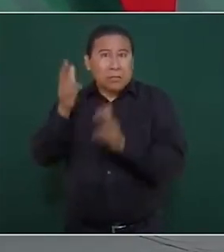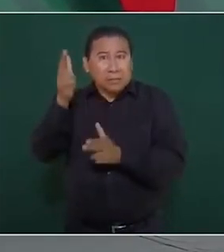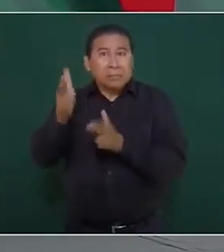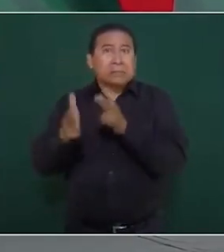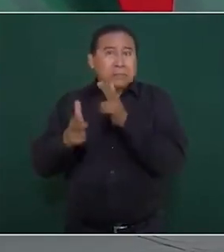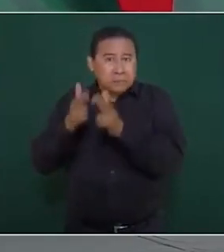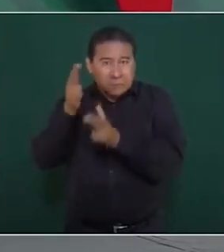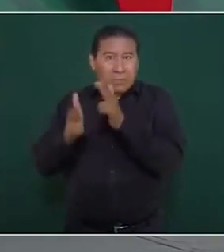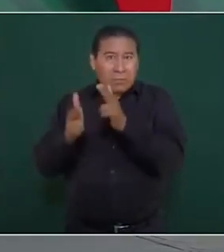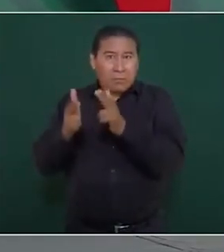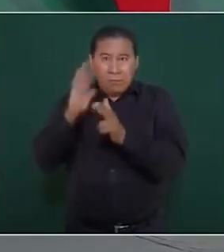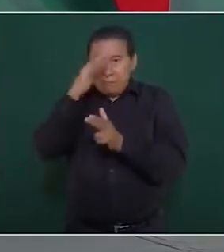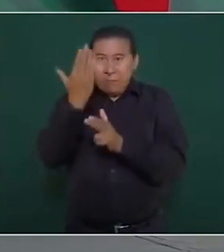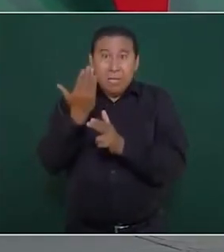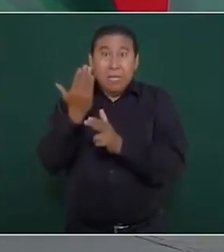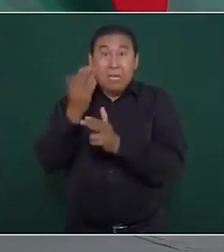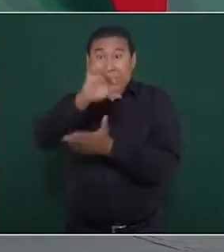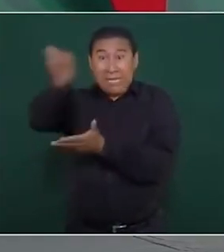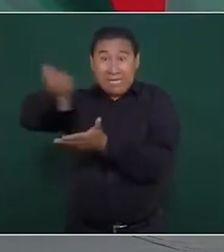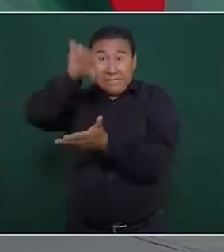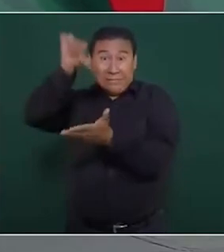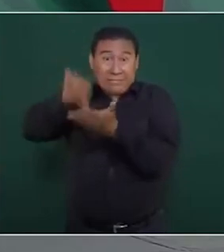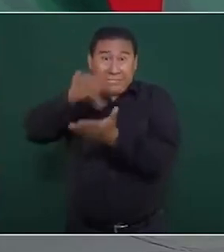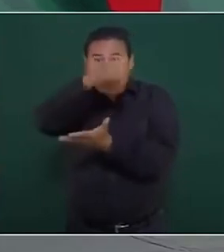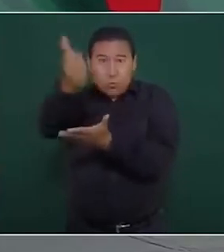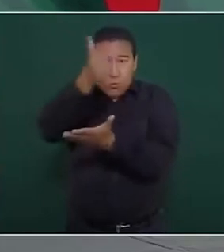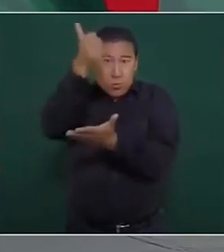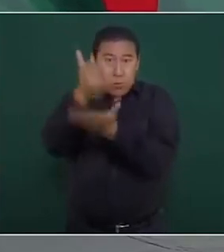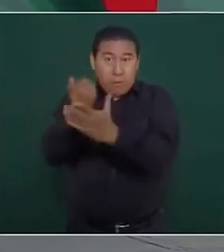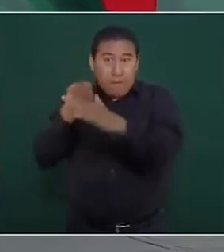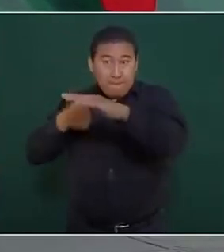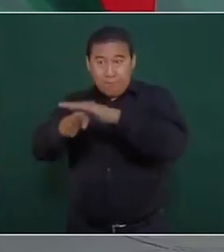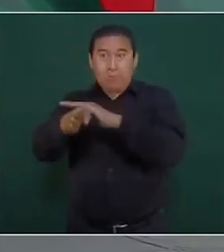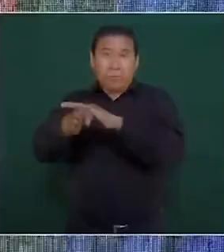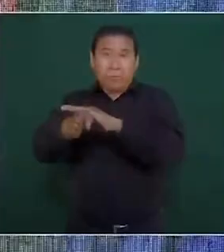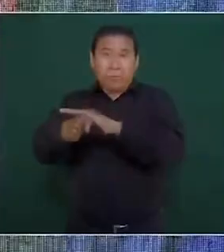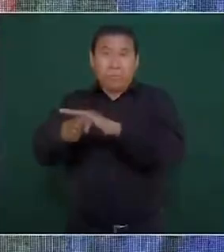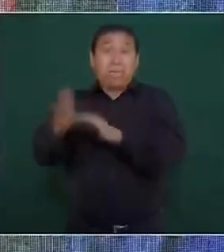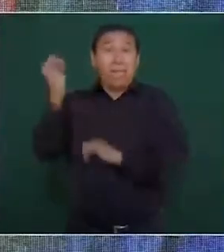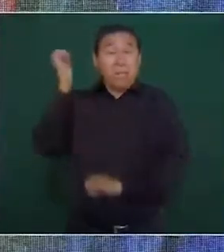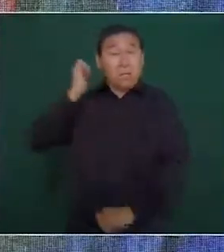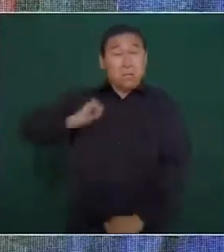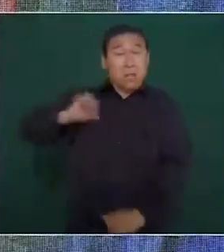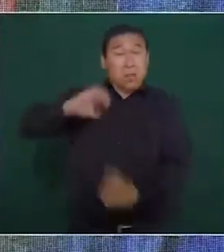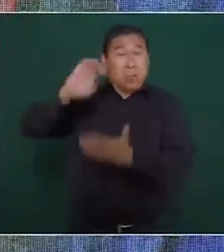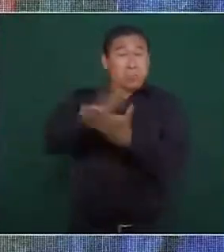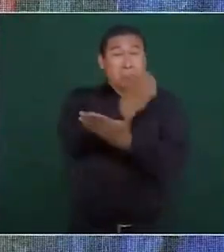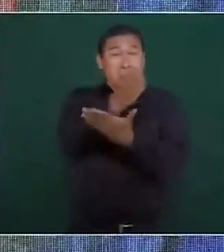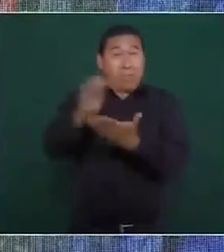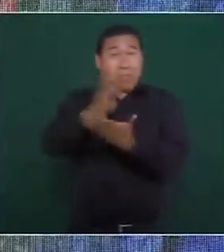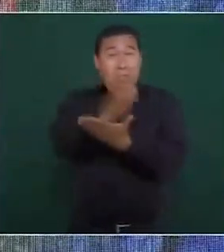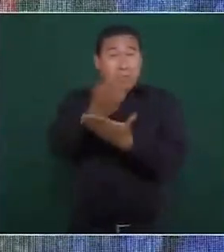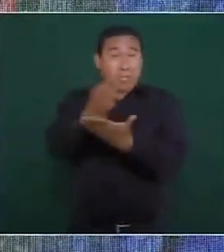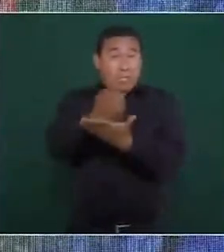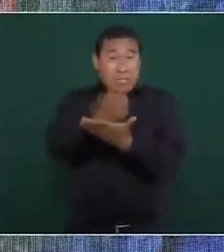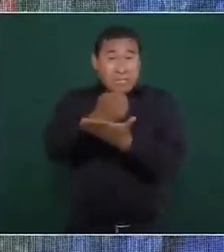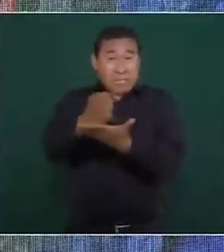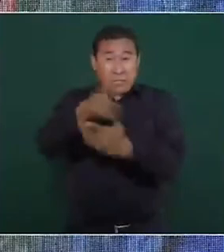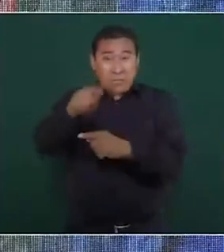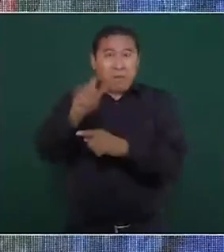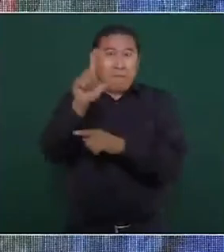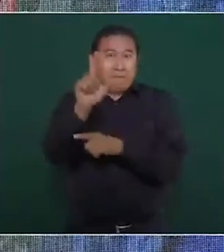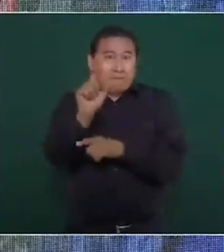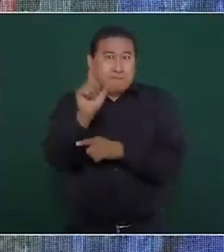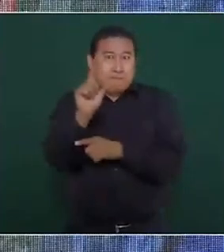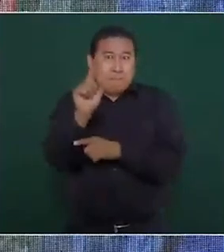al centro de la ciudad, donde incluso estaba la antigua estación, se tienen como 20